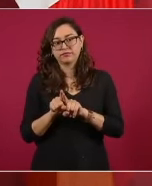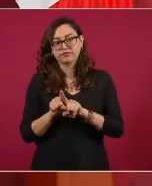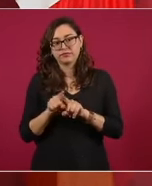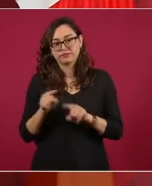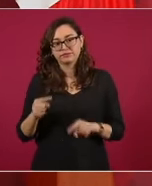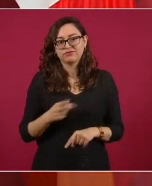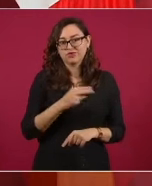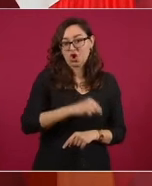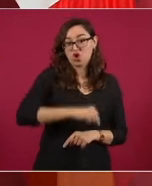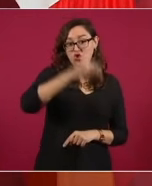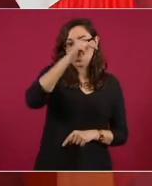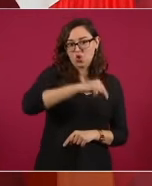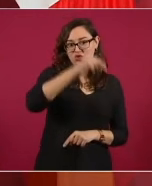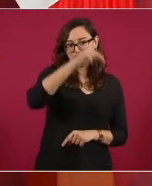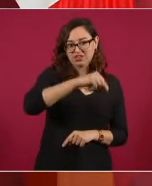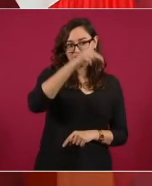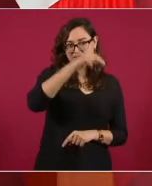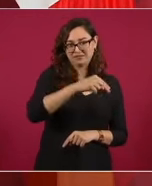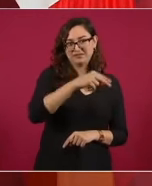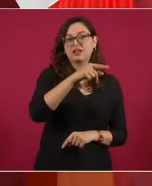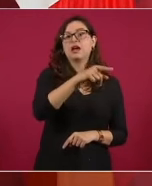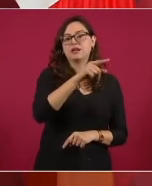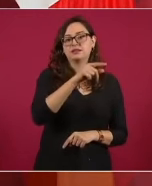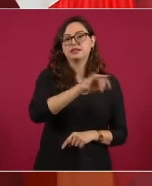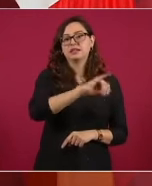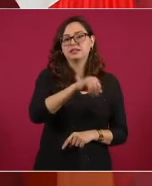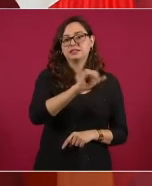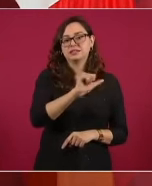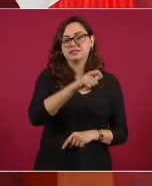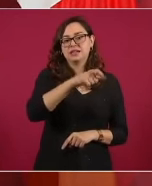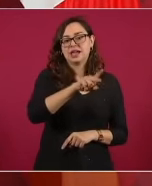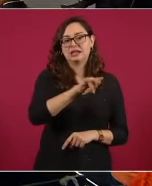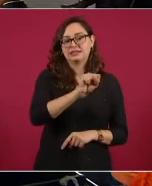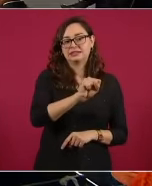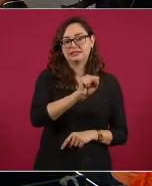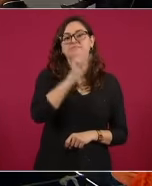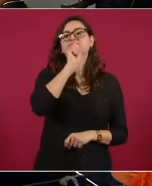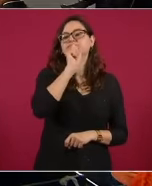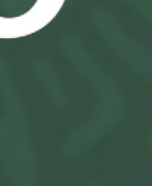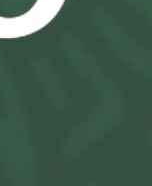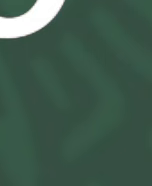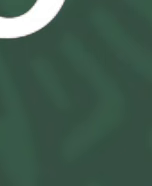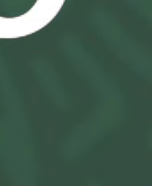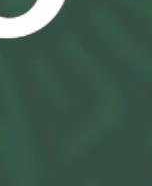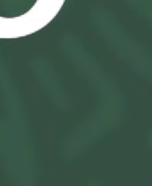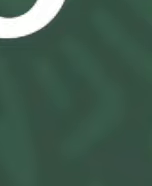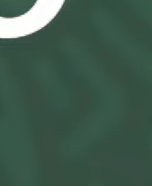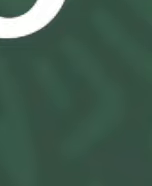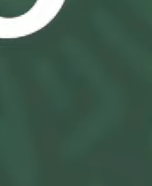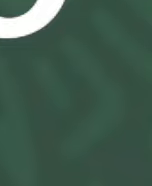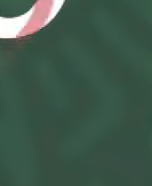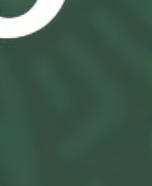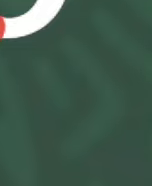pueblos yaquis y a todo el país para quitarles las tierras. Entonces,